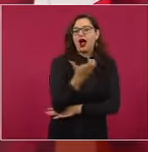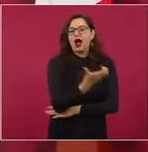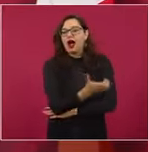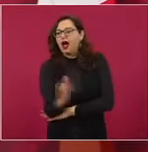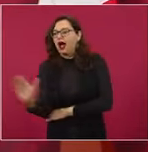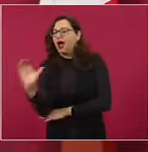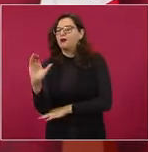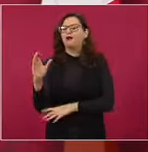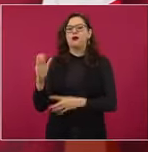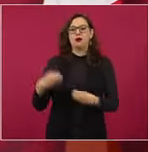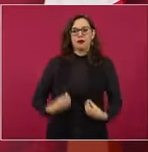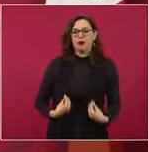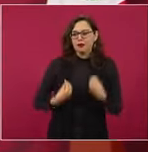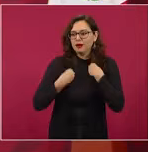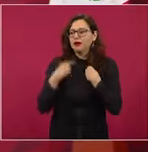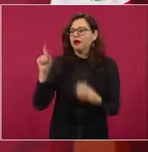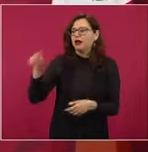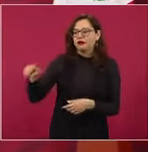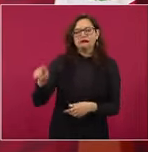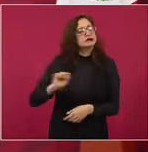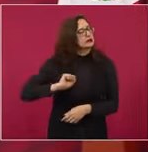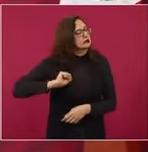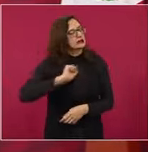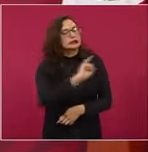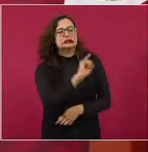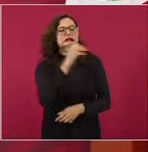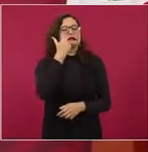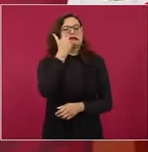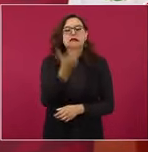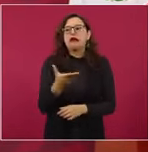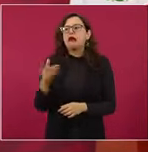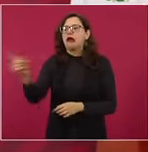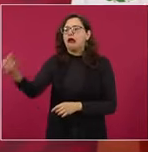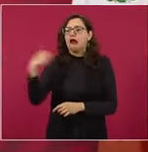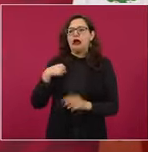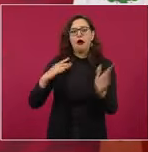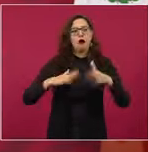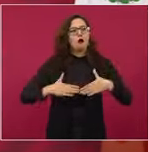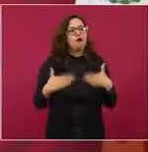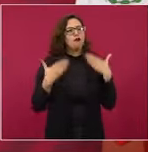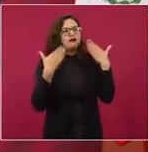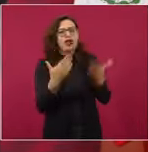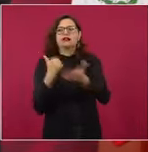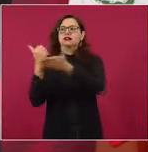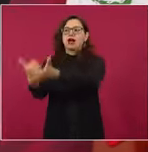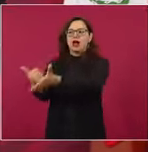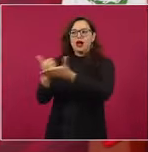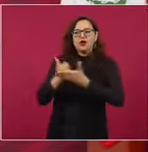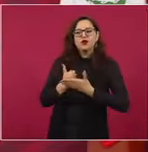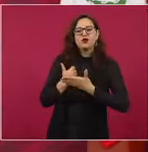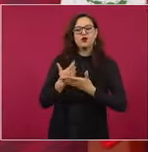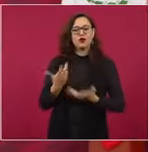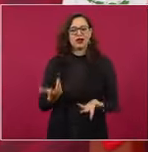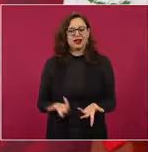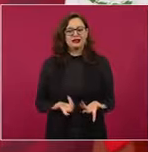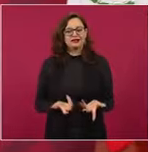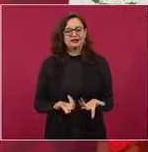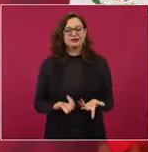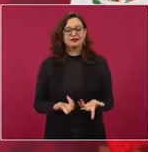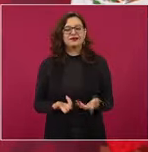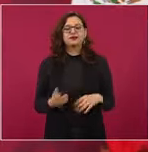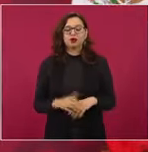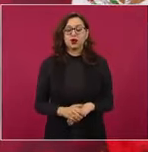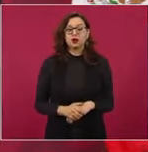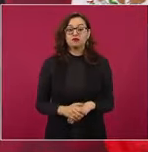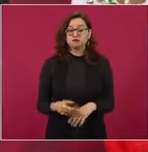ayudándonos, nos tienen confianza. Les comentaba yo que necesitábamos un